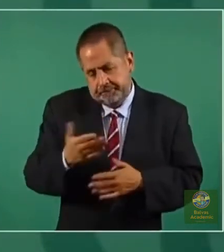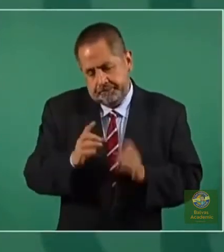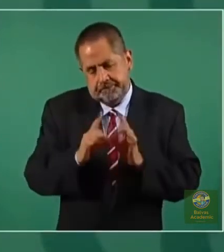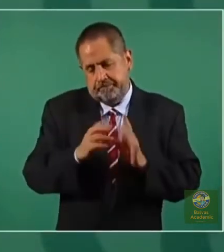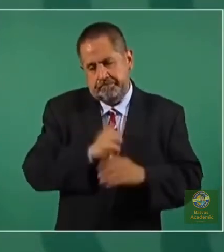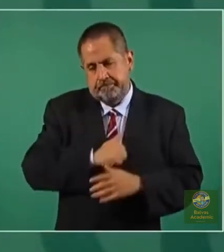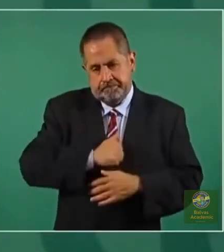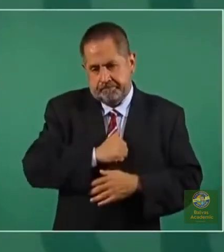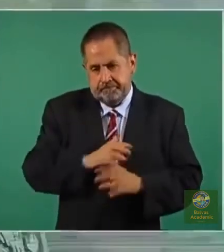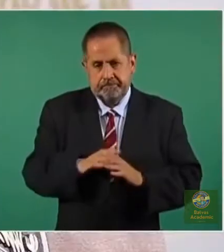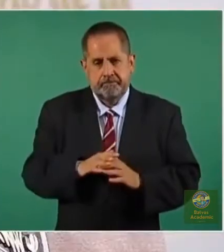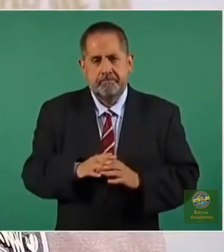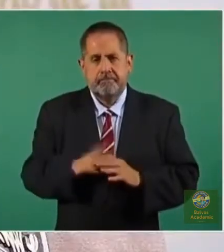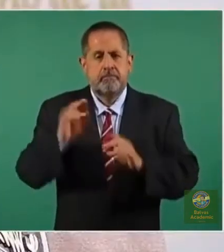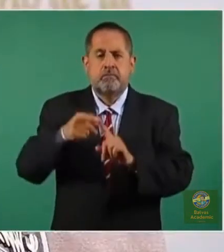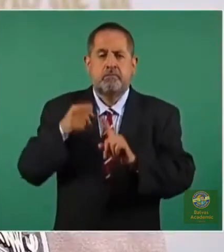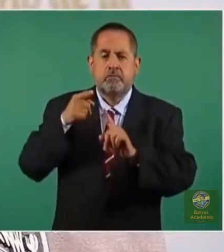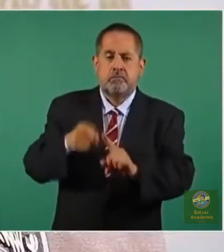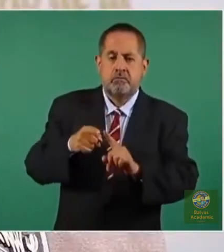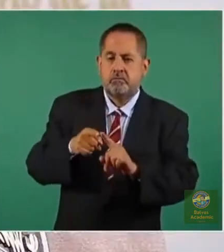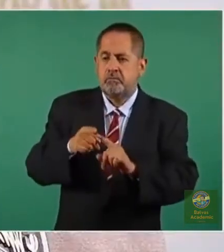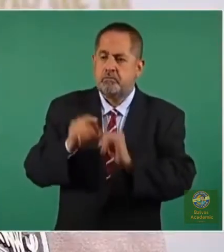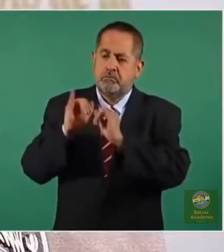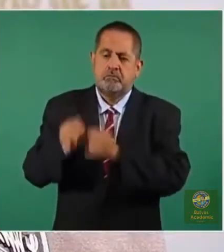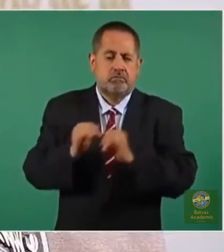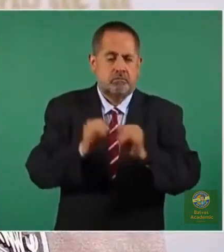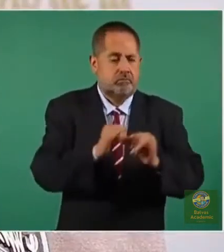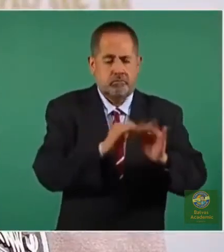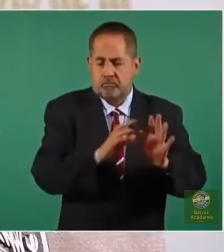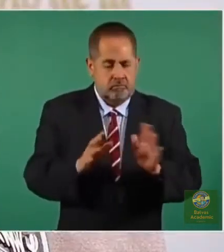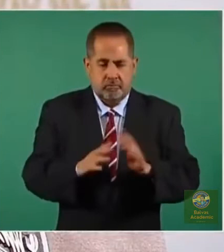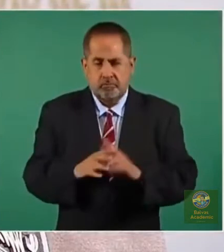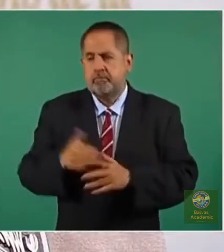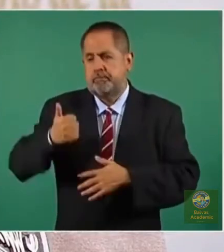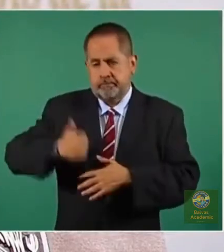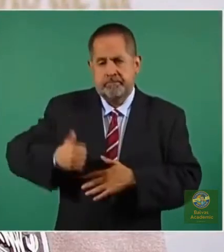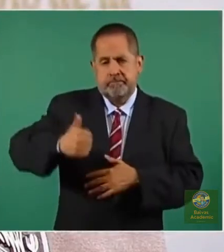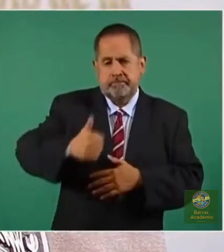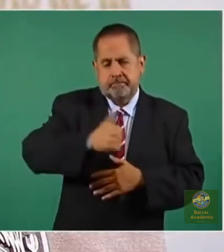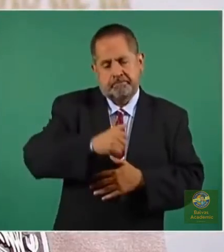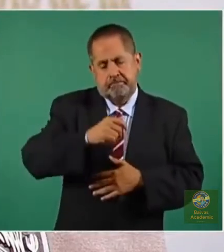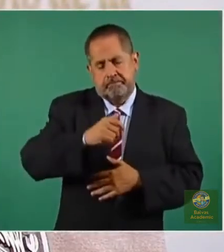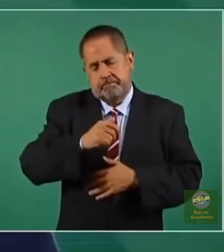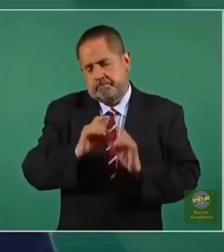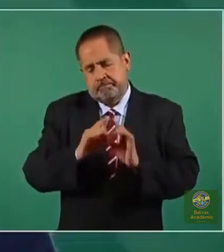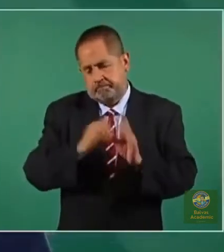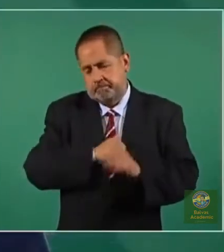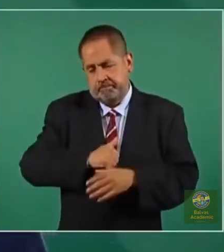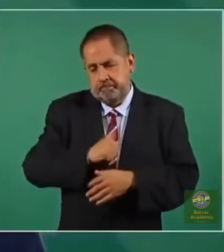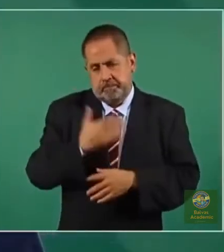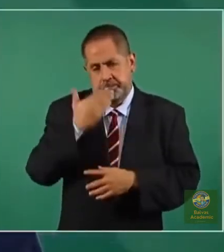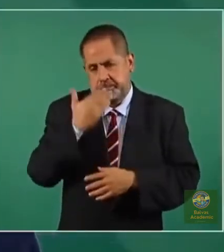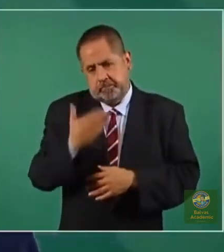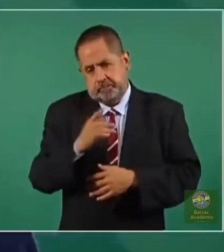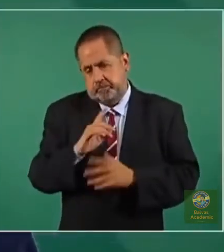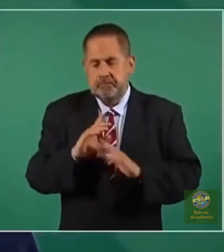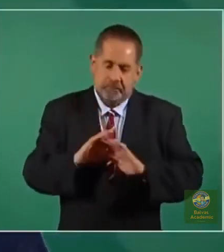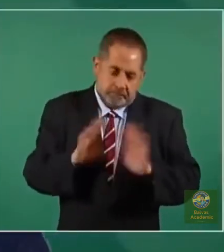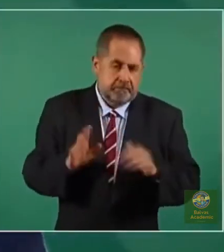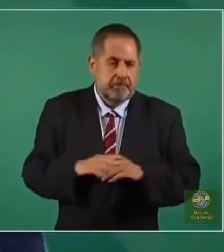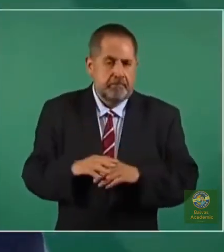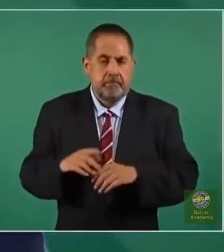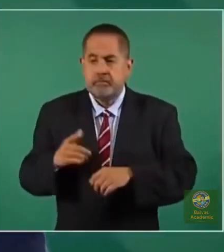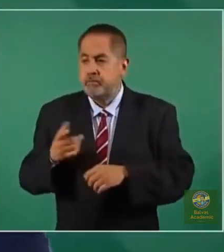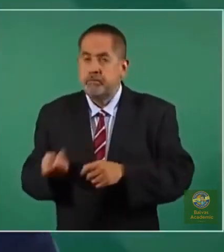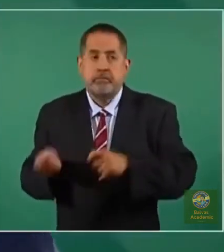La discusión no es sobre casos individuales, cada caso es desafortunado, no se diga cada persona